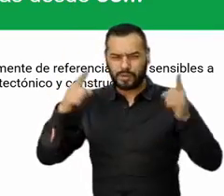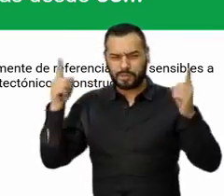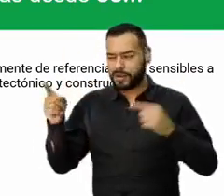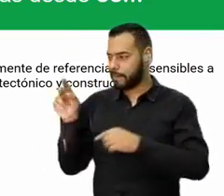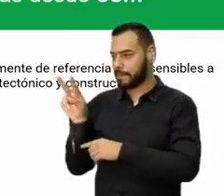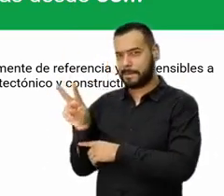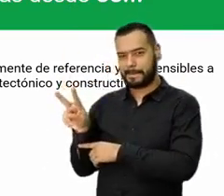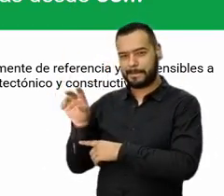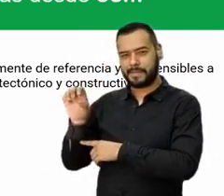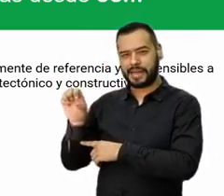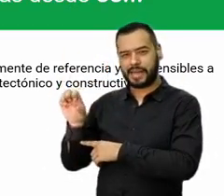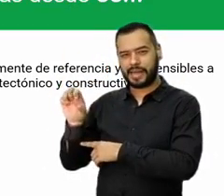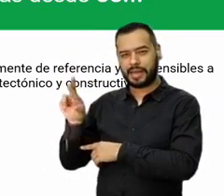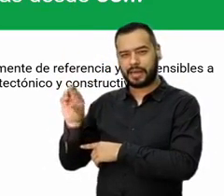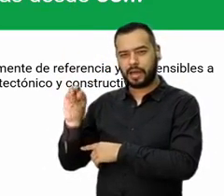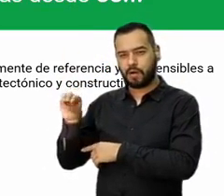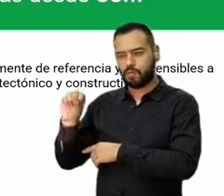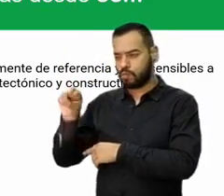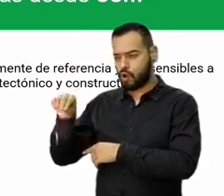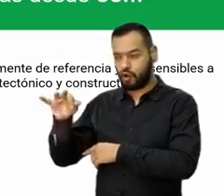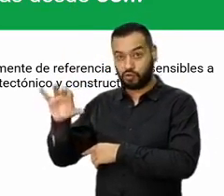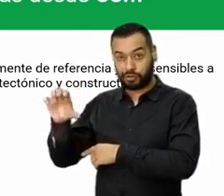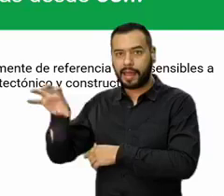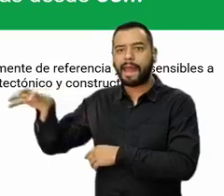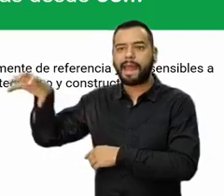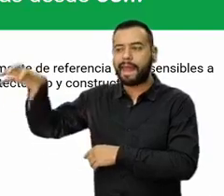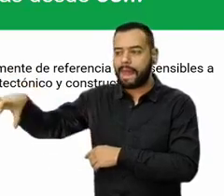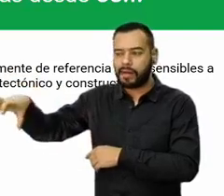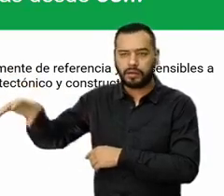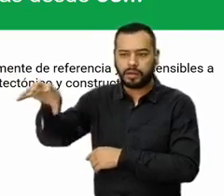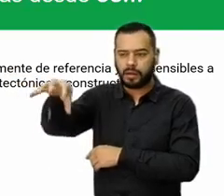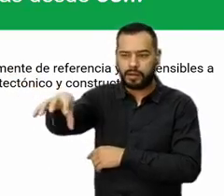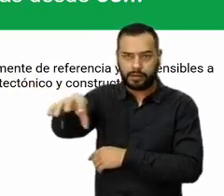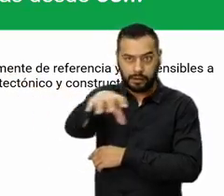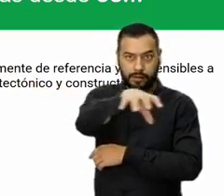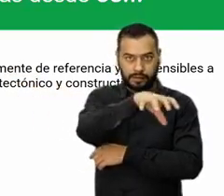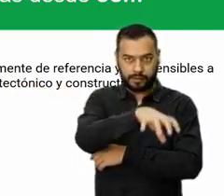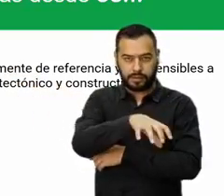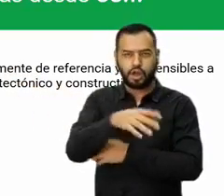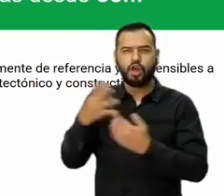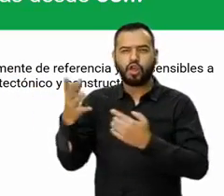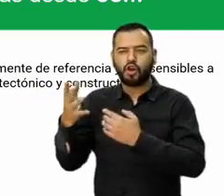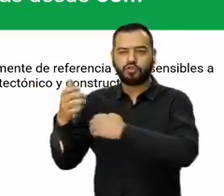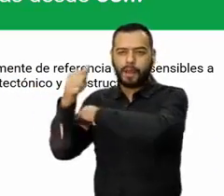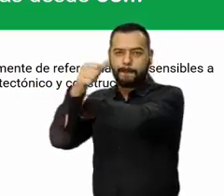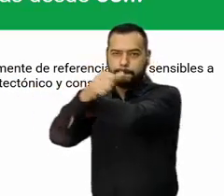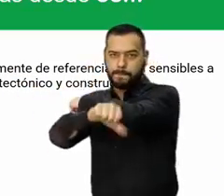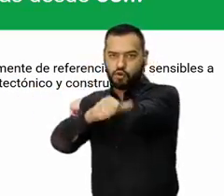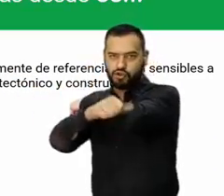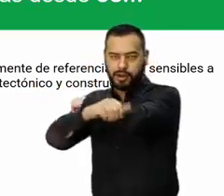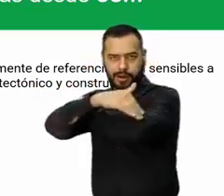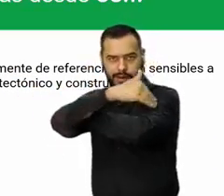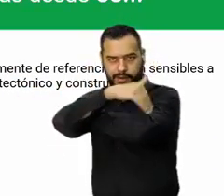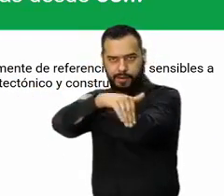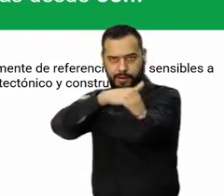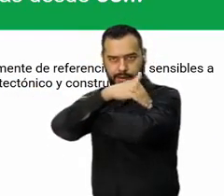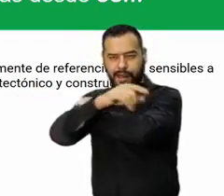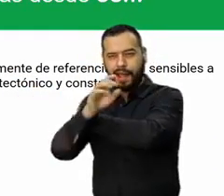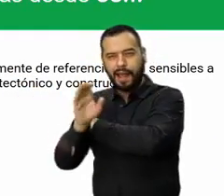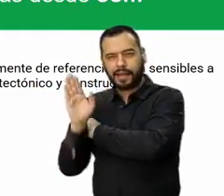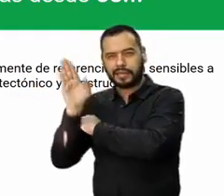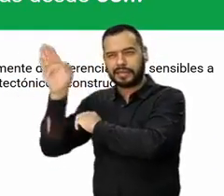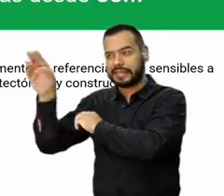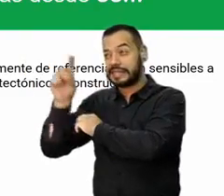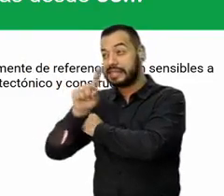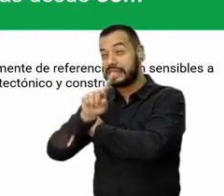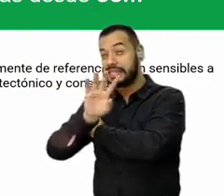llama Veramonte, que está compuesto por etapas. Veramonte está ubicado en la avenida Boyacá, directamente arriba